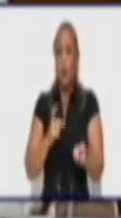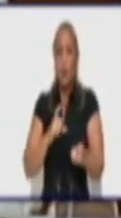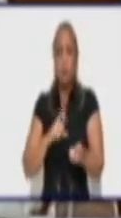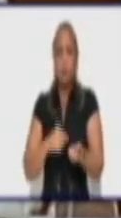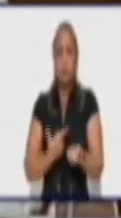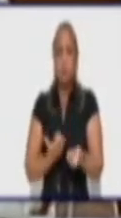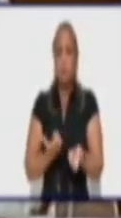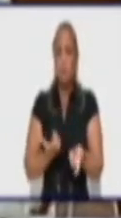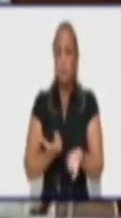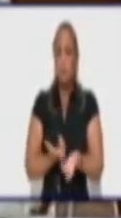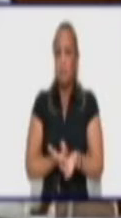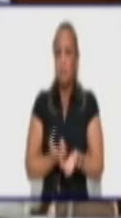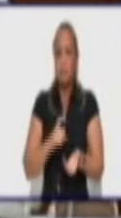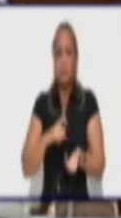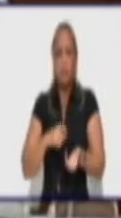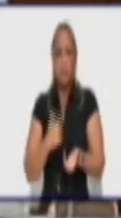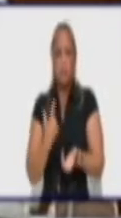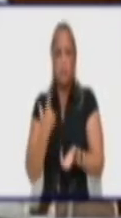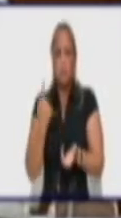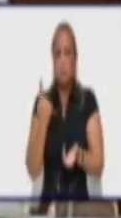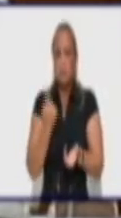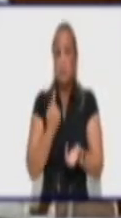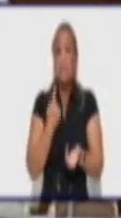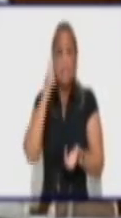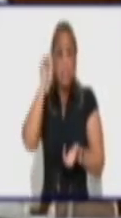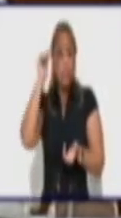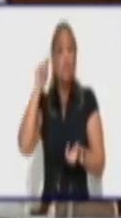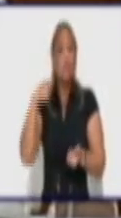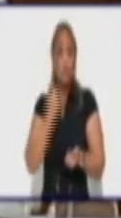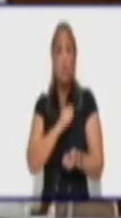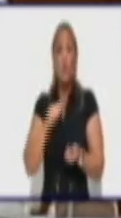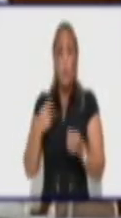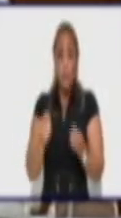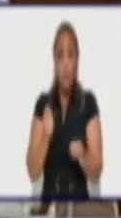nacional, de dominio de cosas elementales,